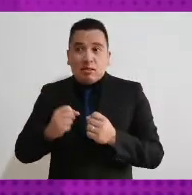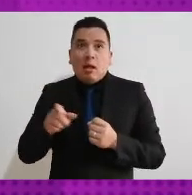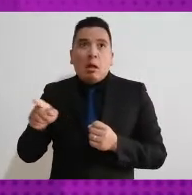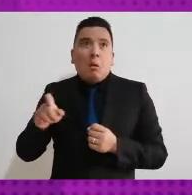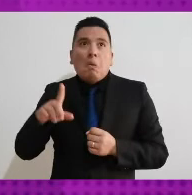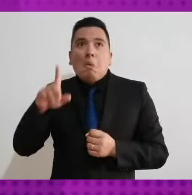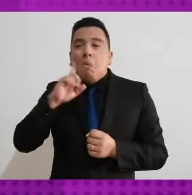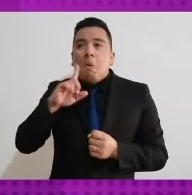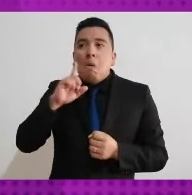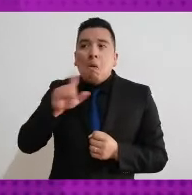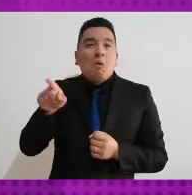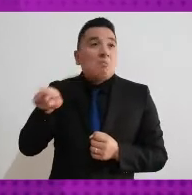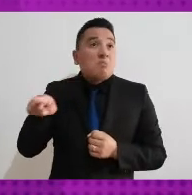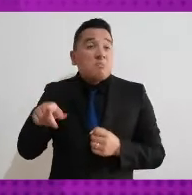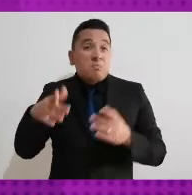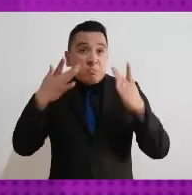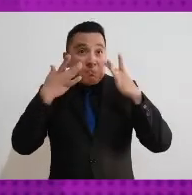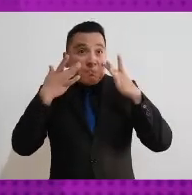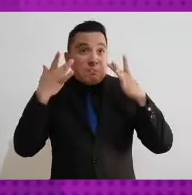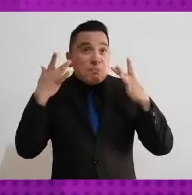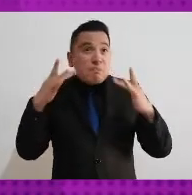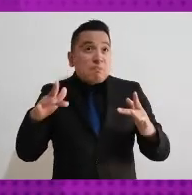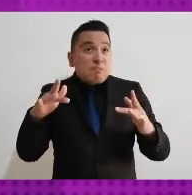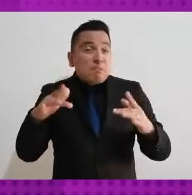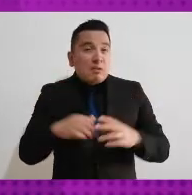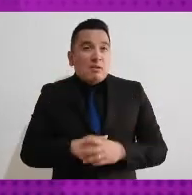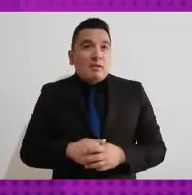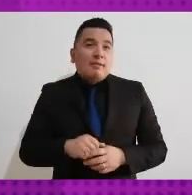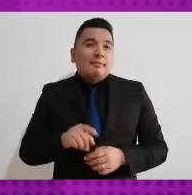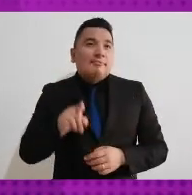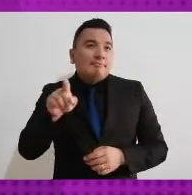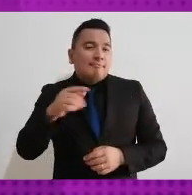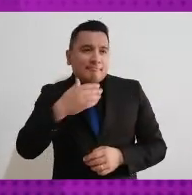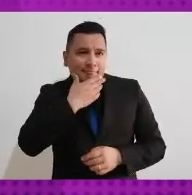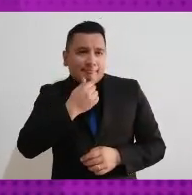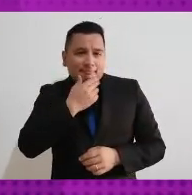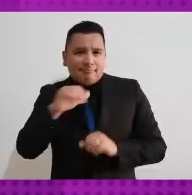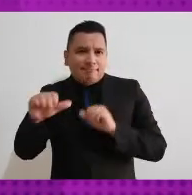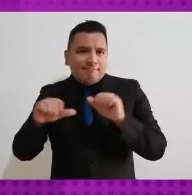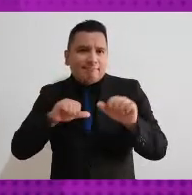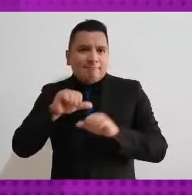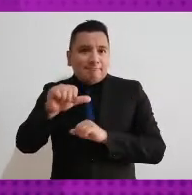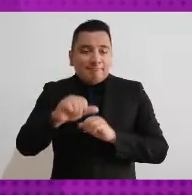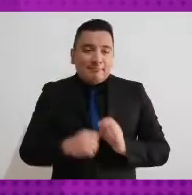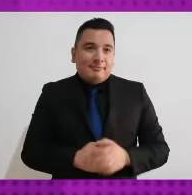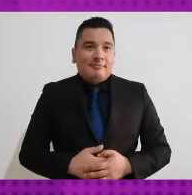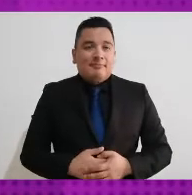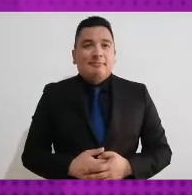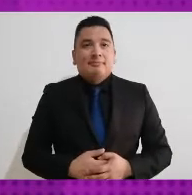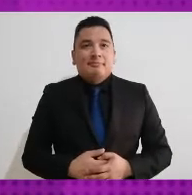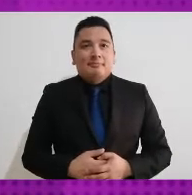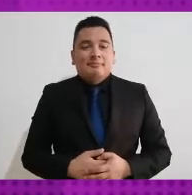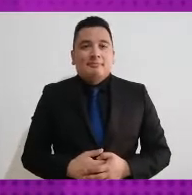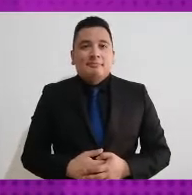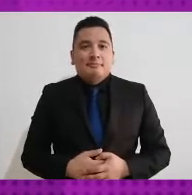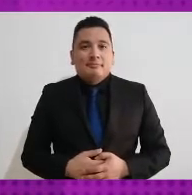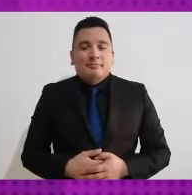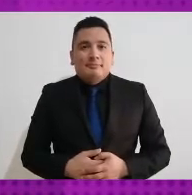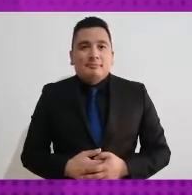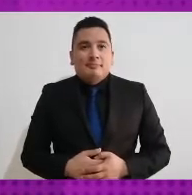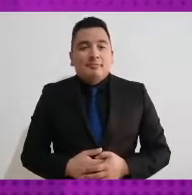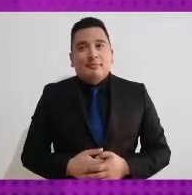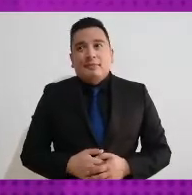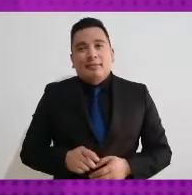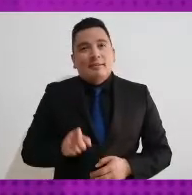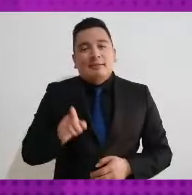apenas llegaban y pisaban la Cámara de Diputados y Diputadas, resulta que las hacían renunciar para que los